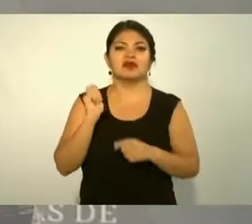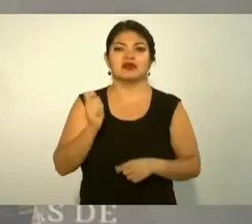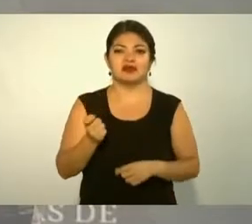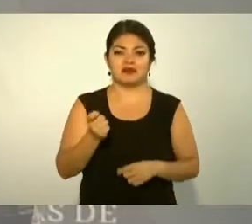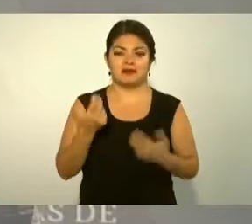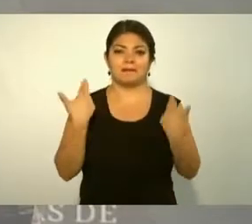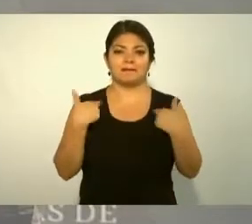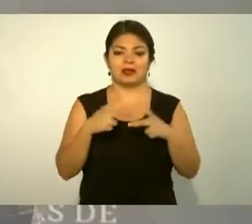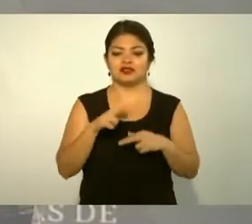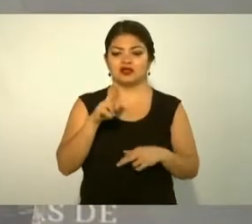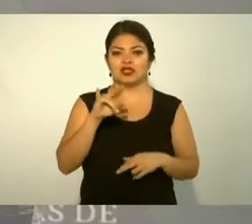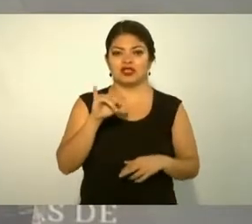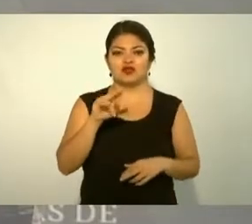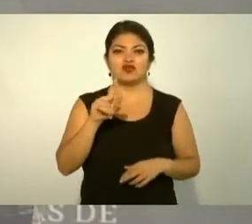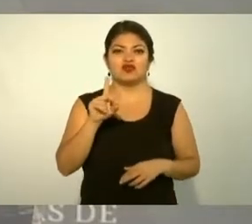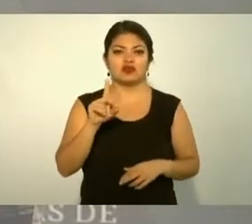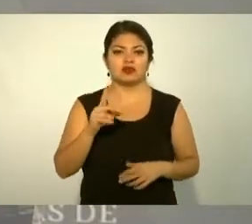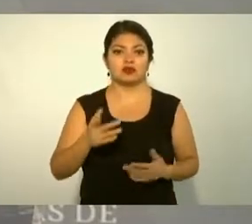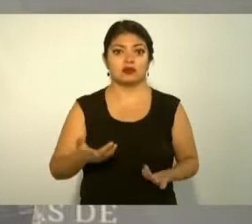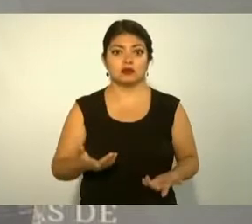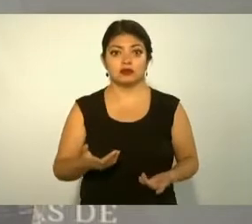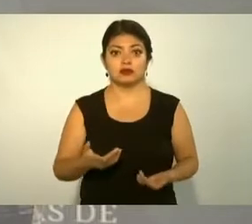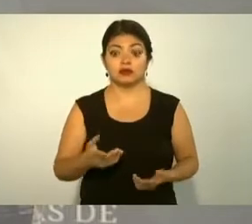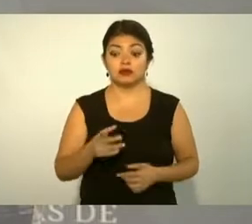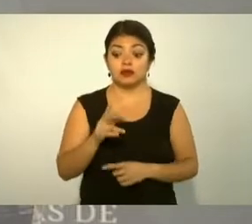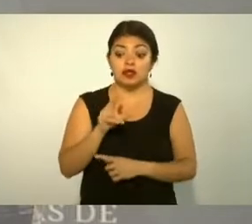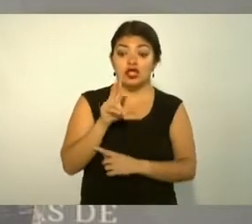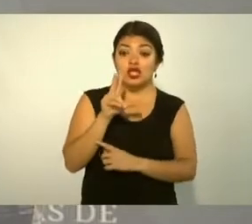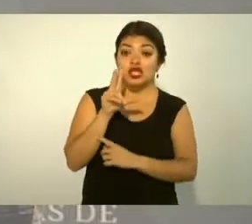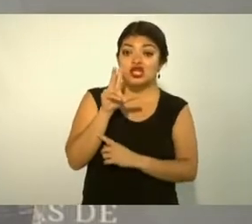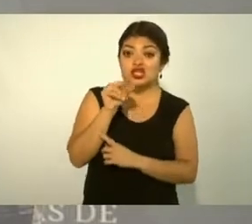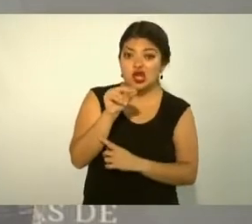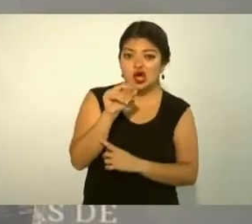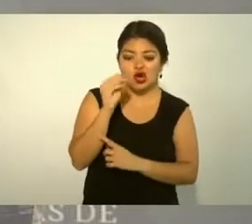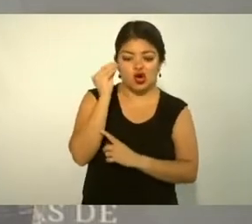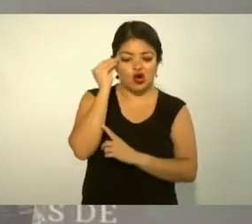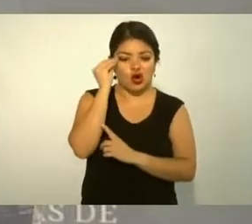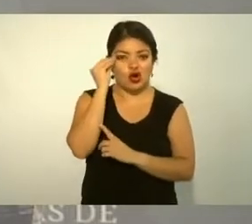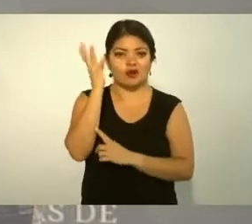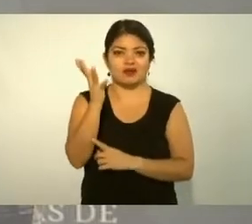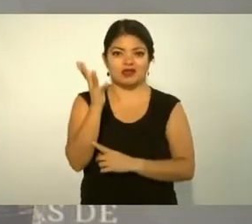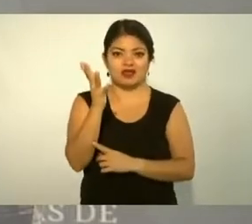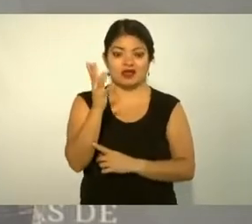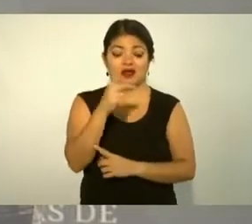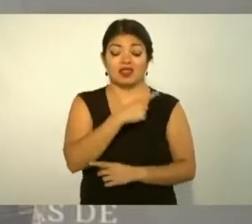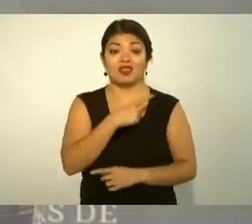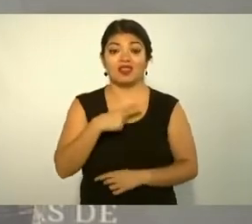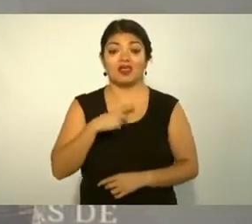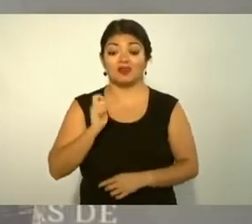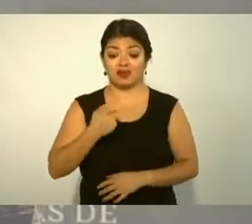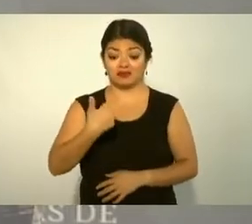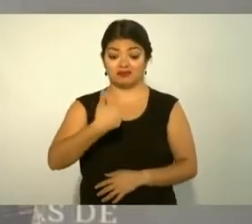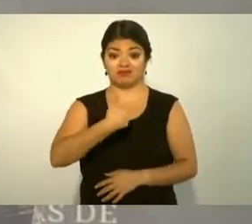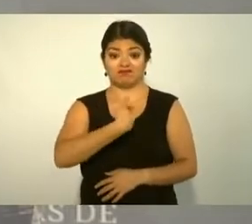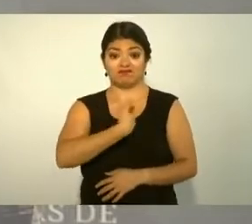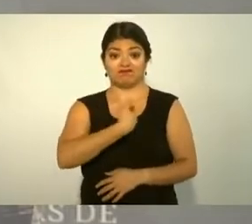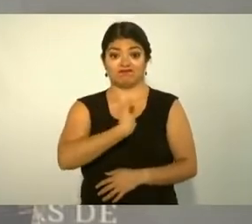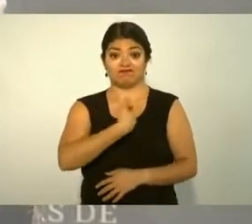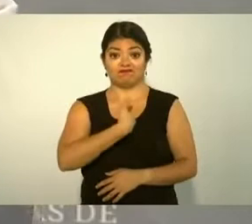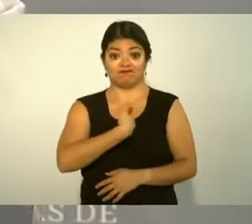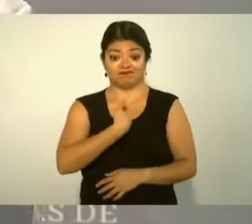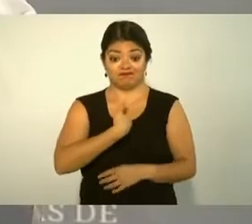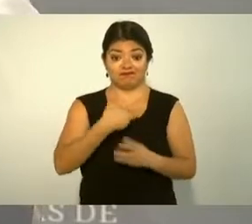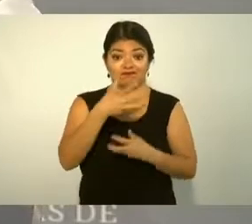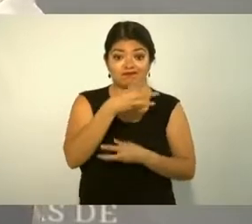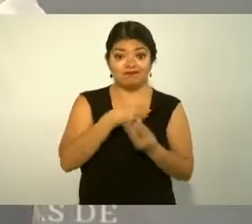no olvidar que debemos ser autónomos ser